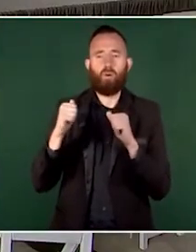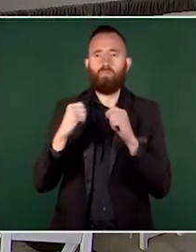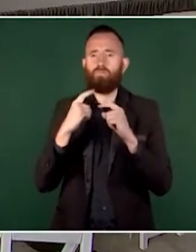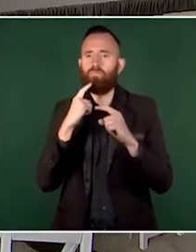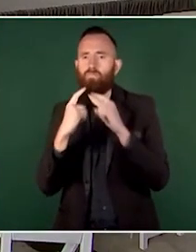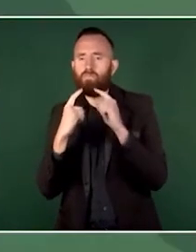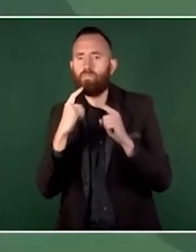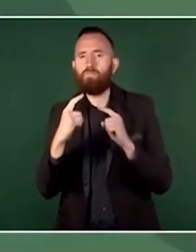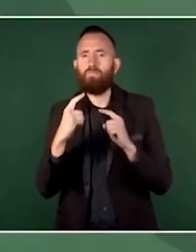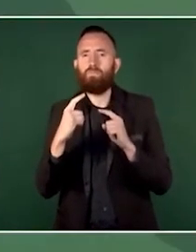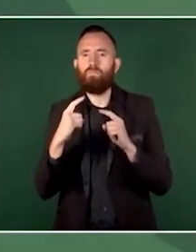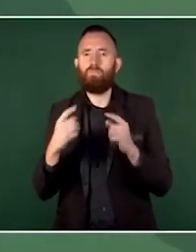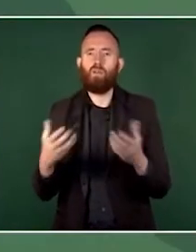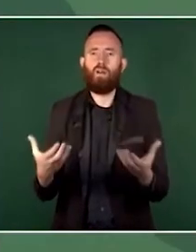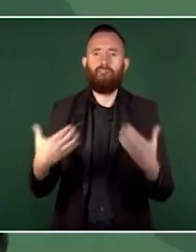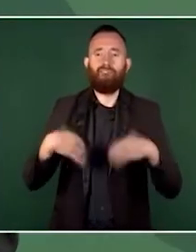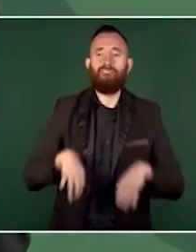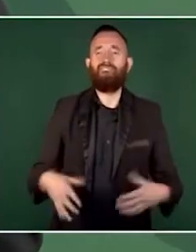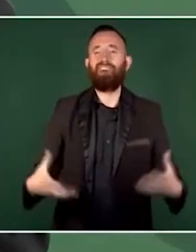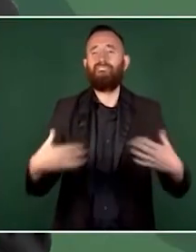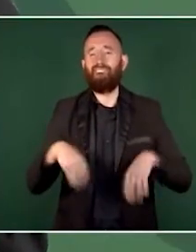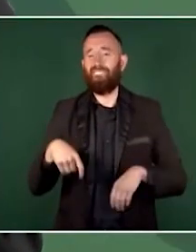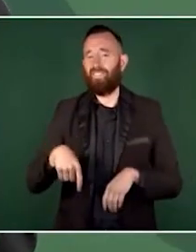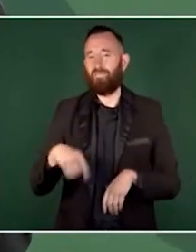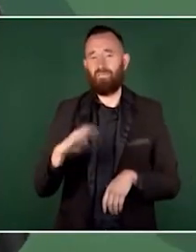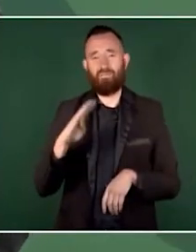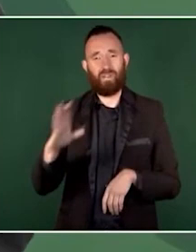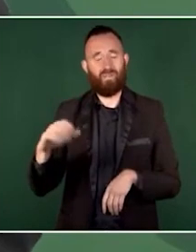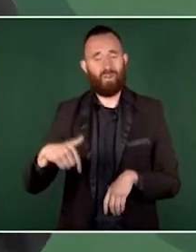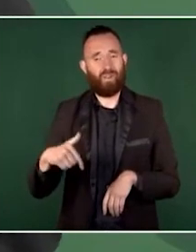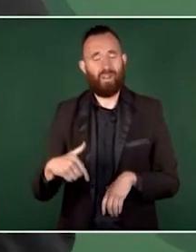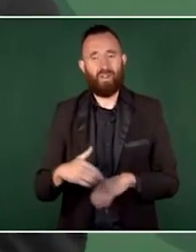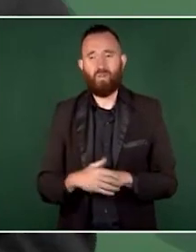y este periódico es el boletín